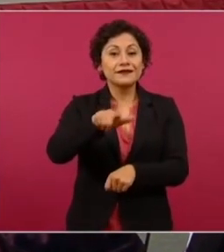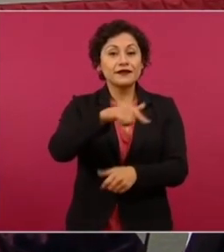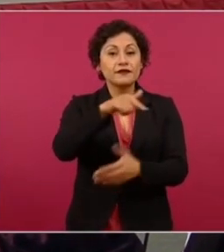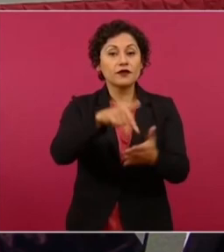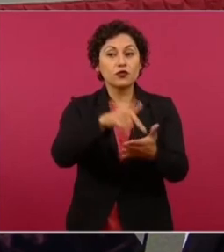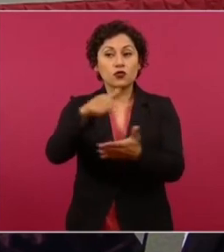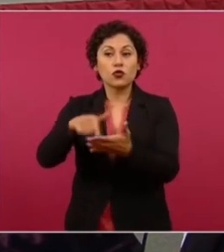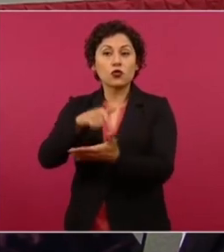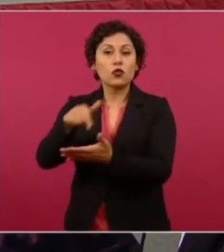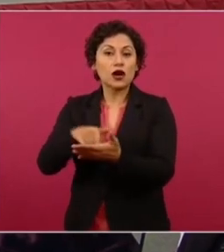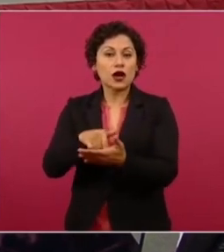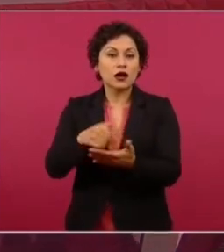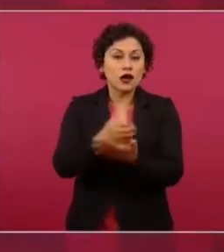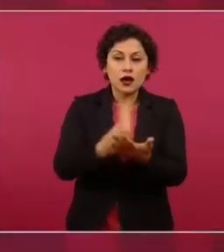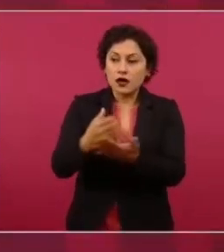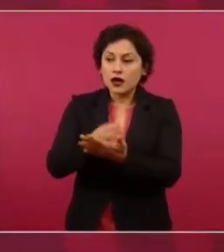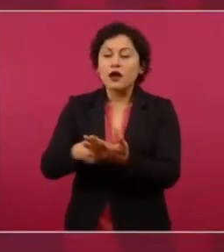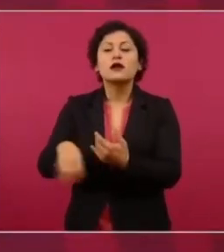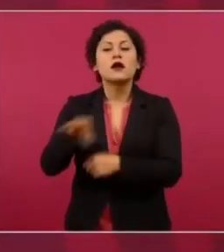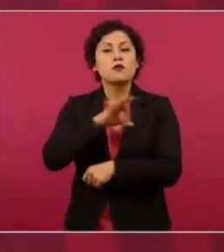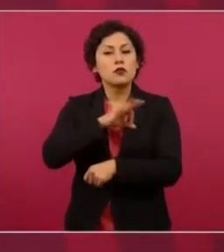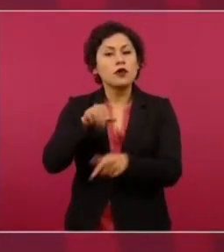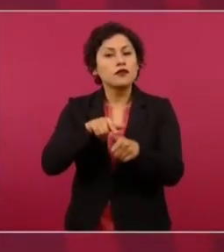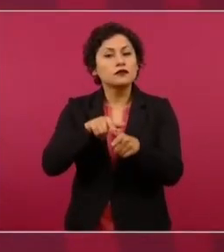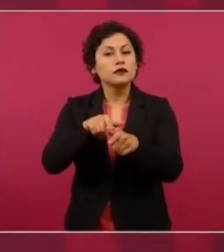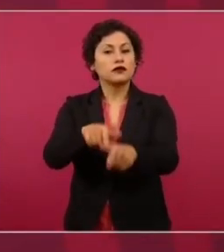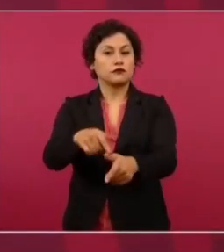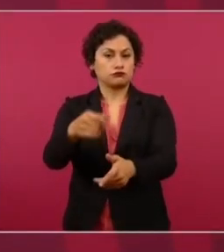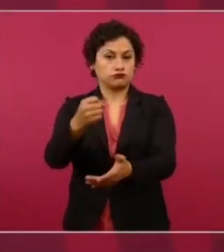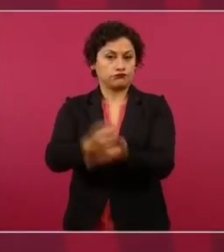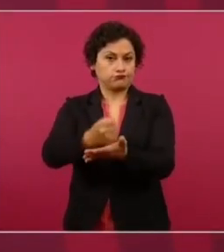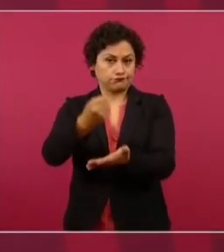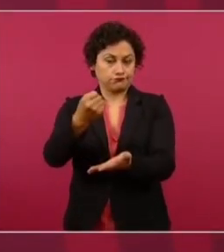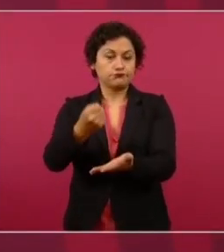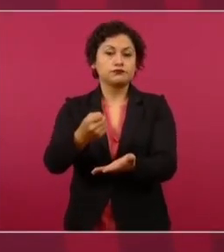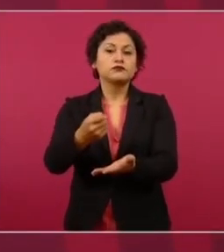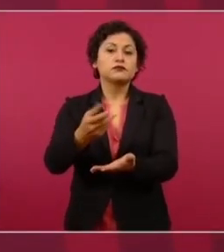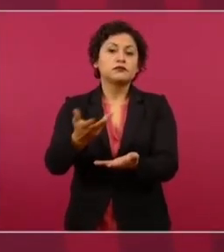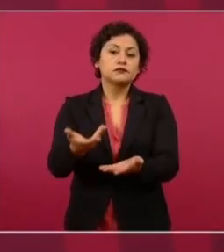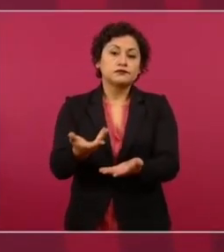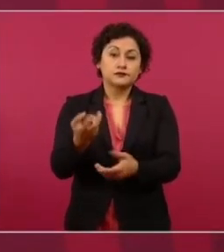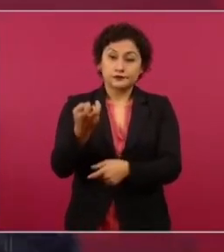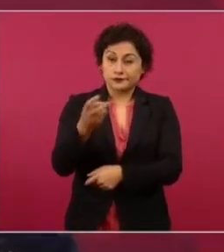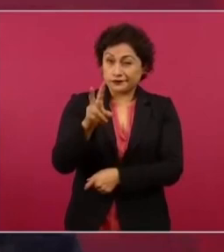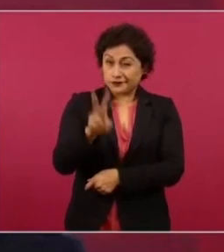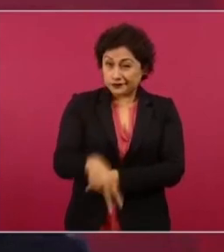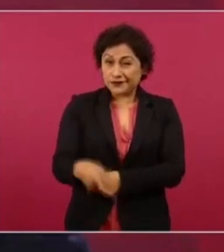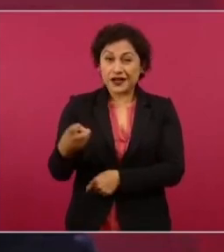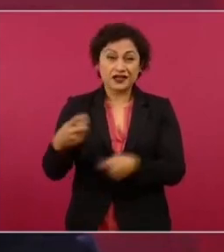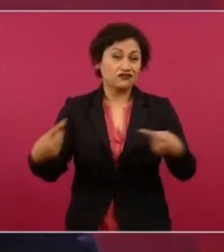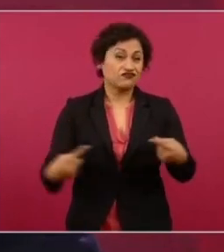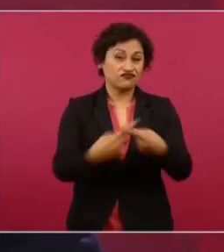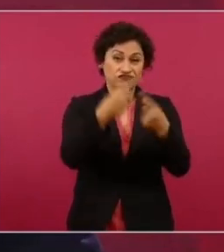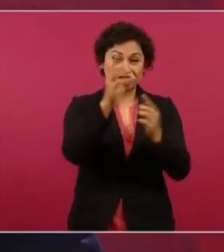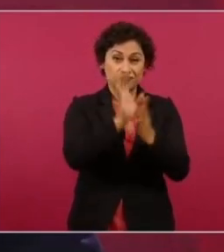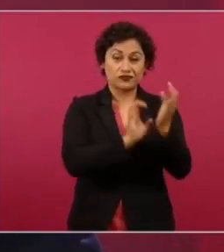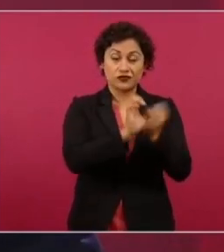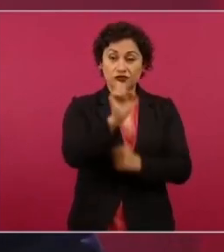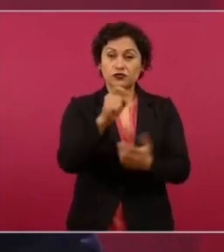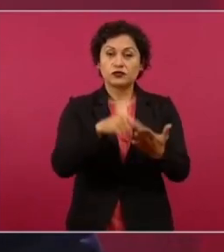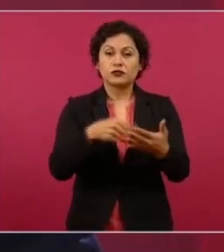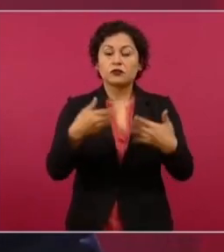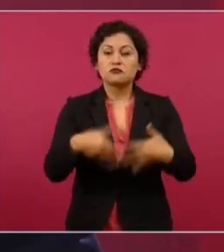obtener el registro esto es un texto inconstitucional incluso hay un fallo ya